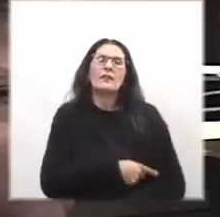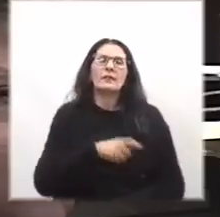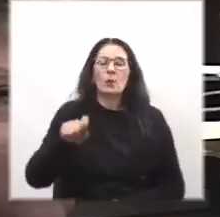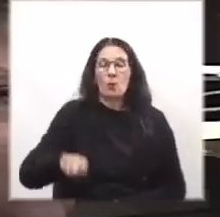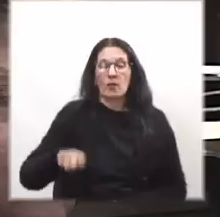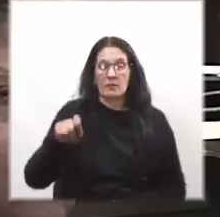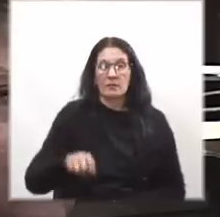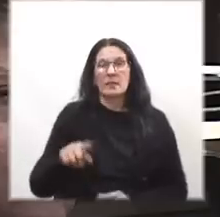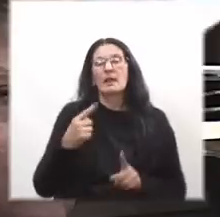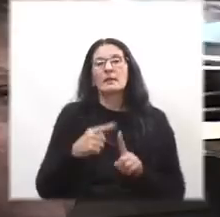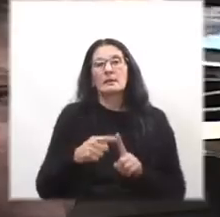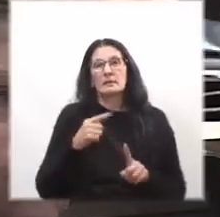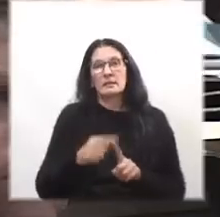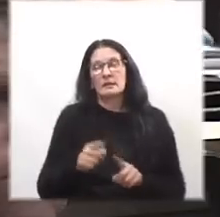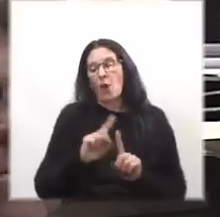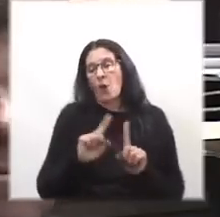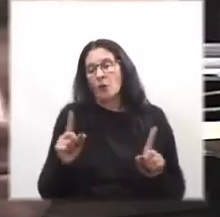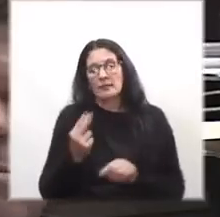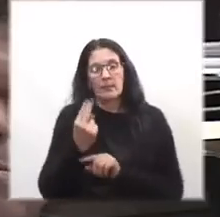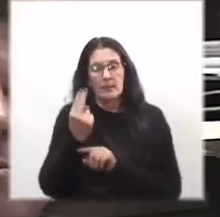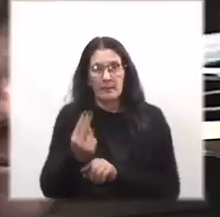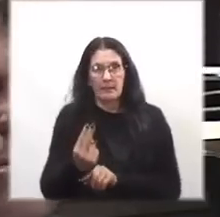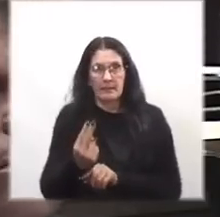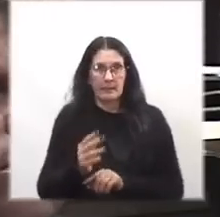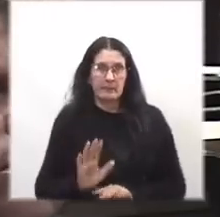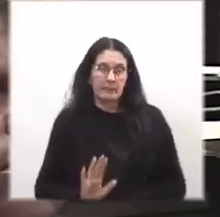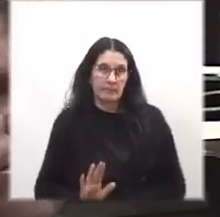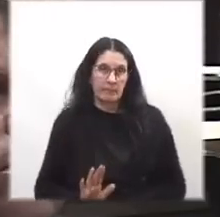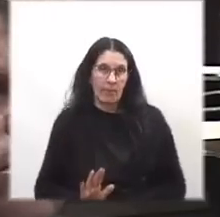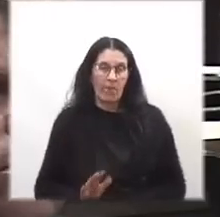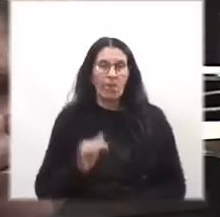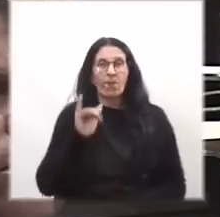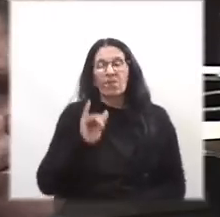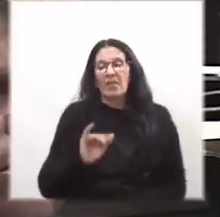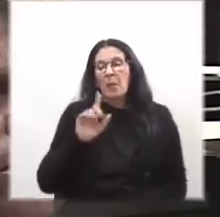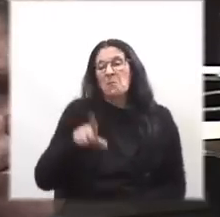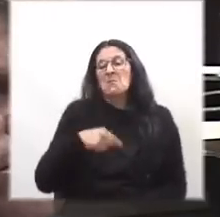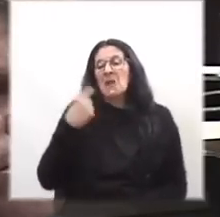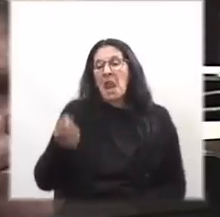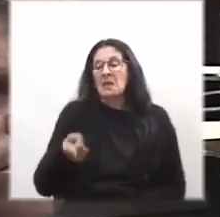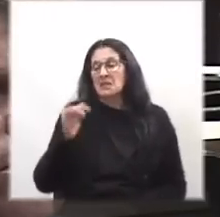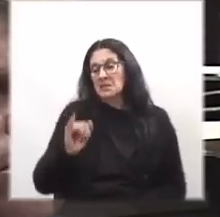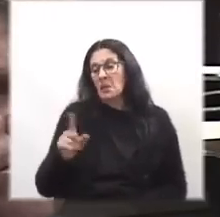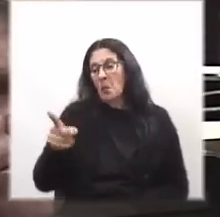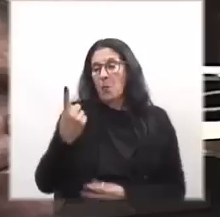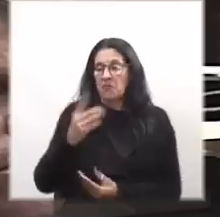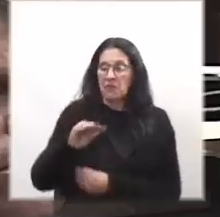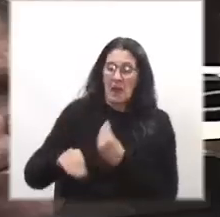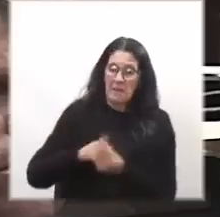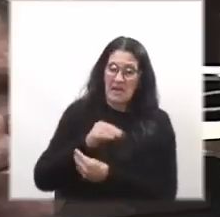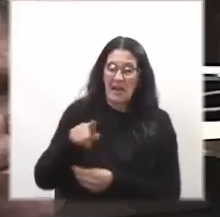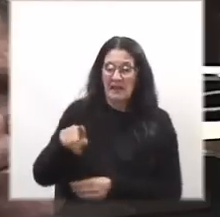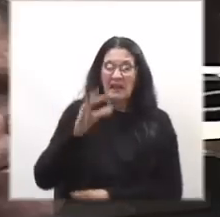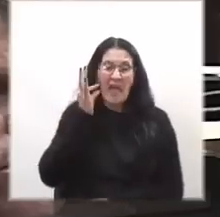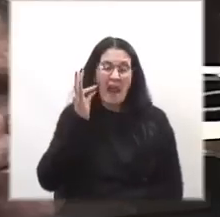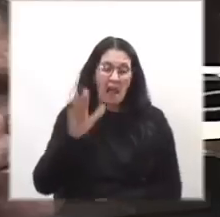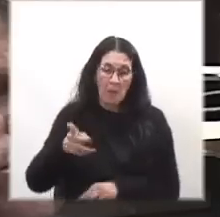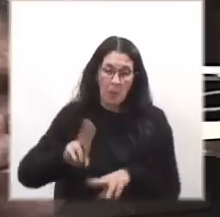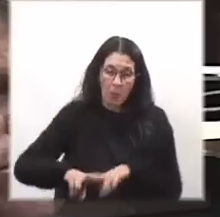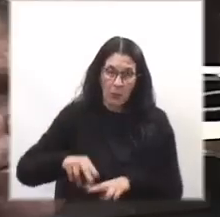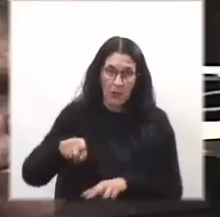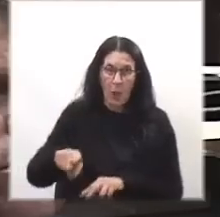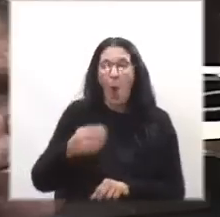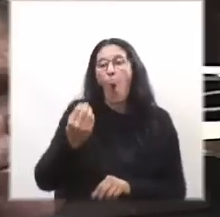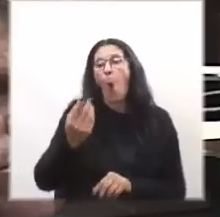si existiera que no existe no lo puede permitir y que mañana si algún familiar de esa niña muerta o de